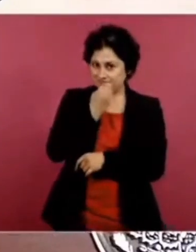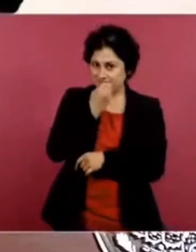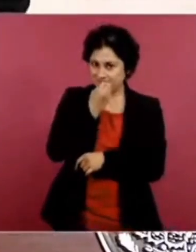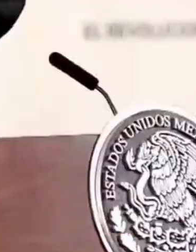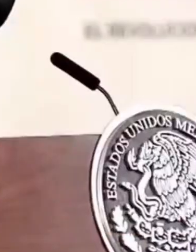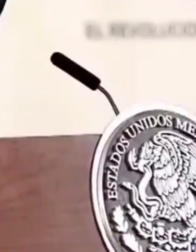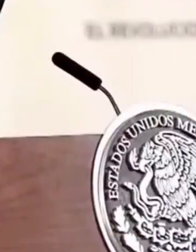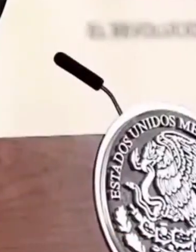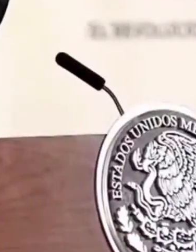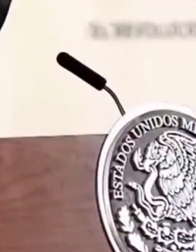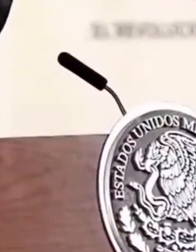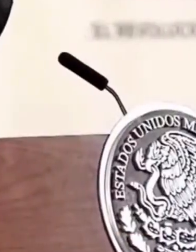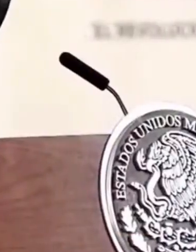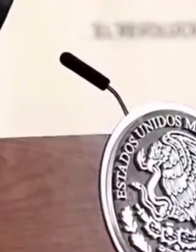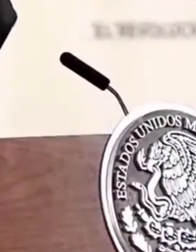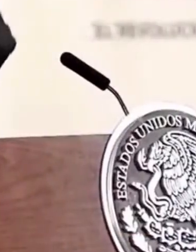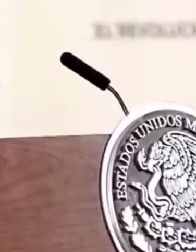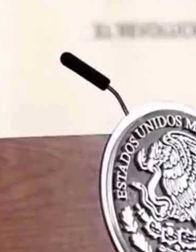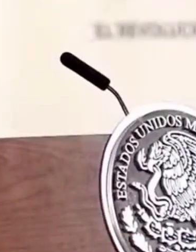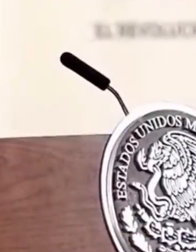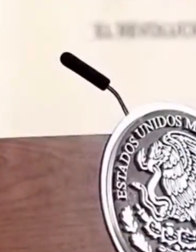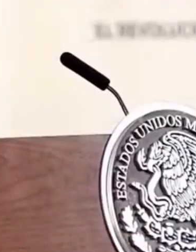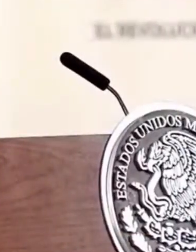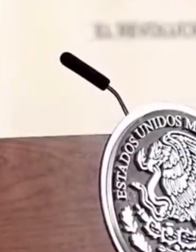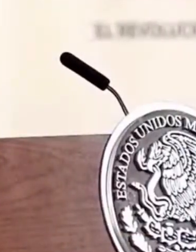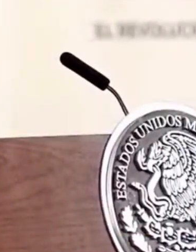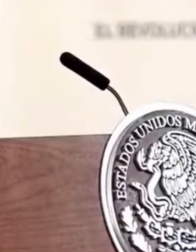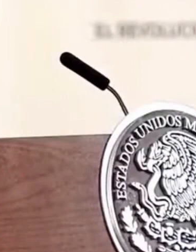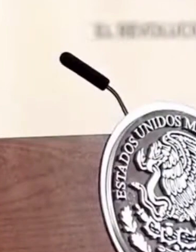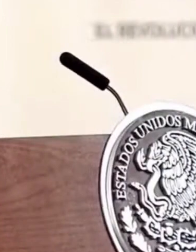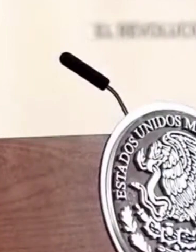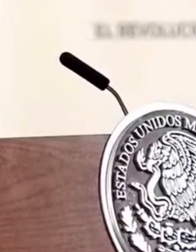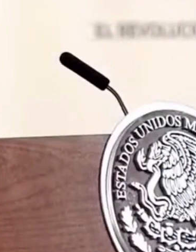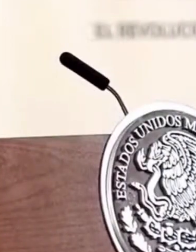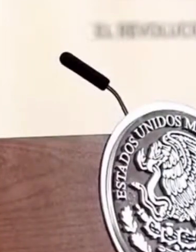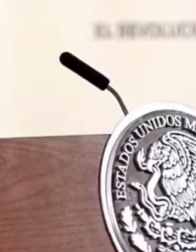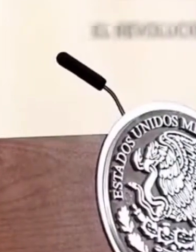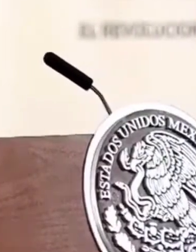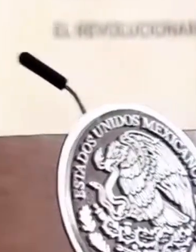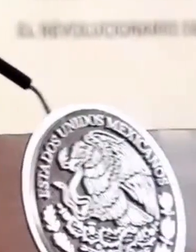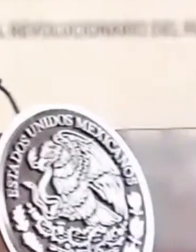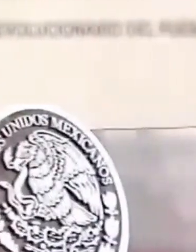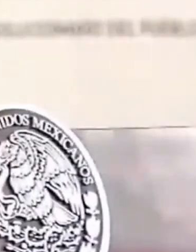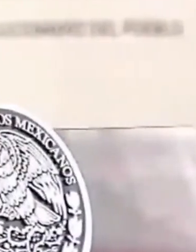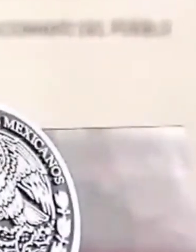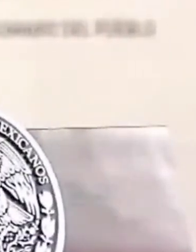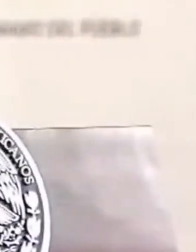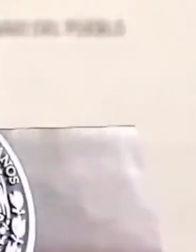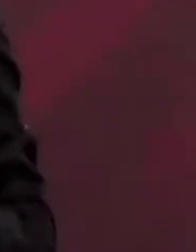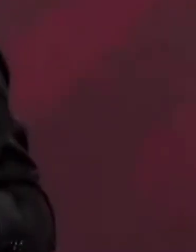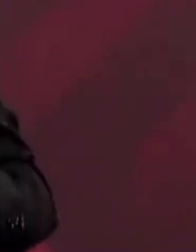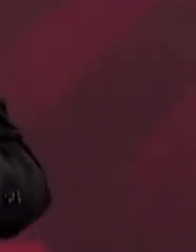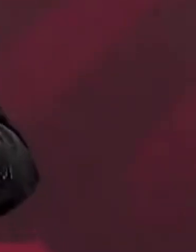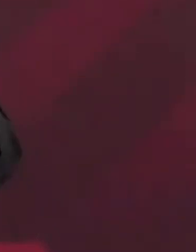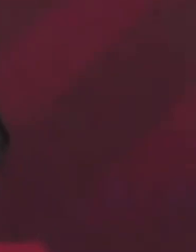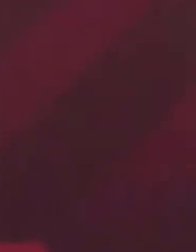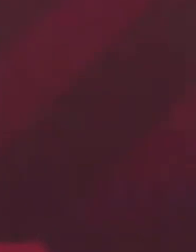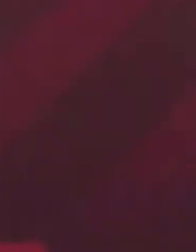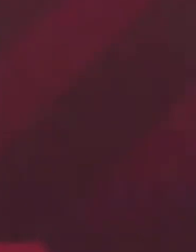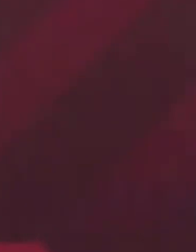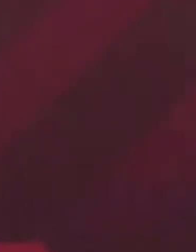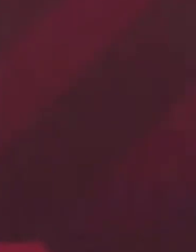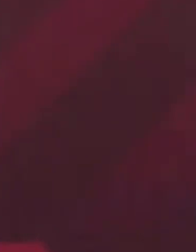de la señora Yasmín, espérense porque seguro López Dóriga y